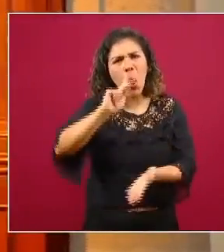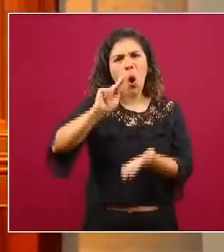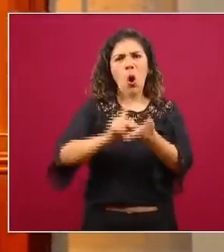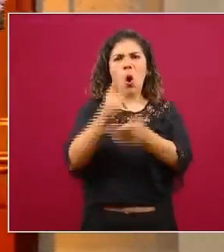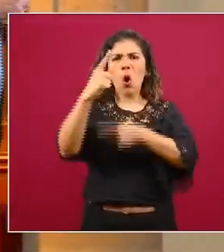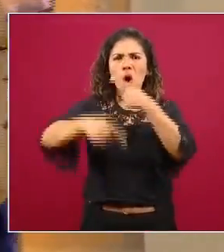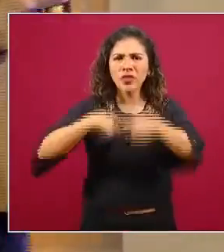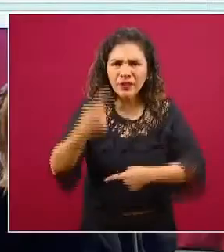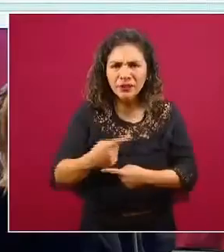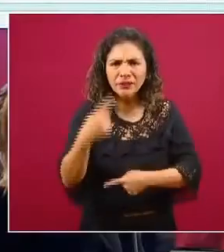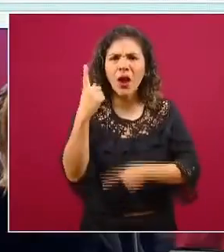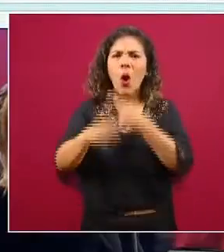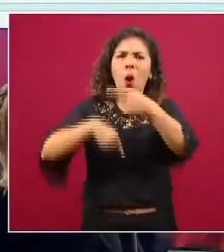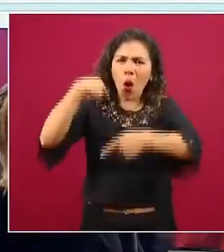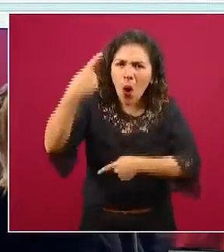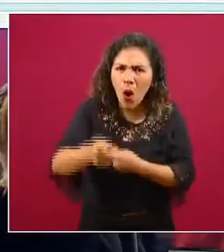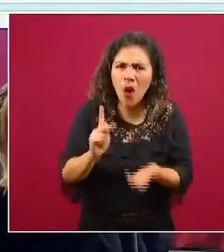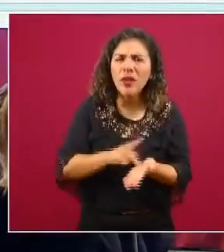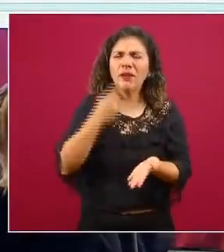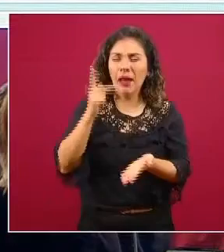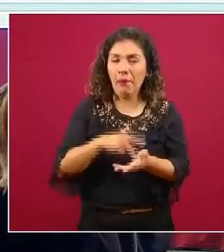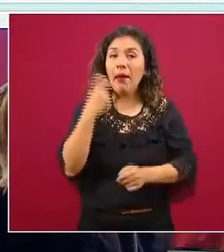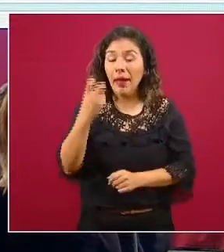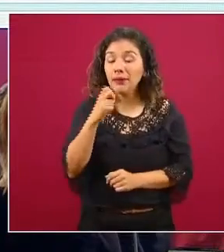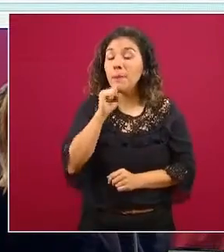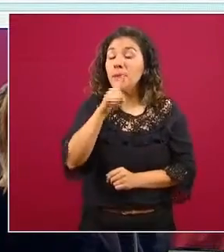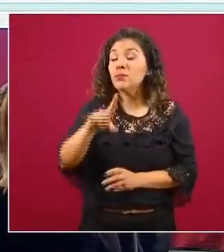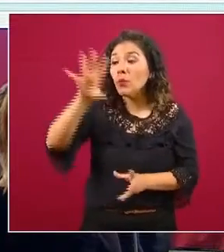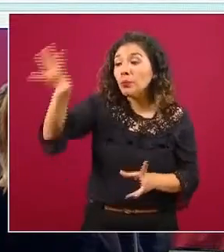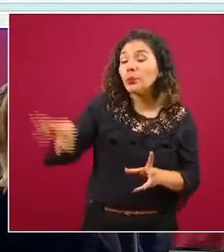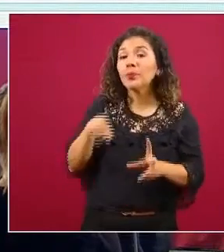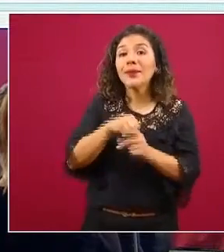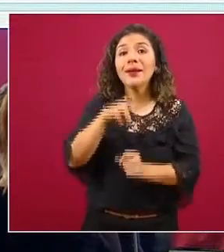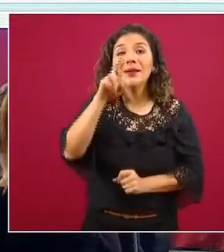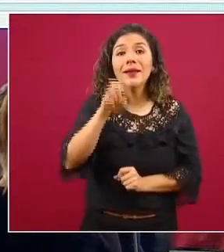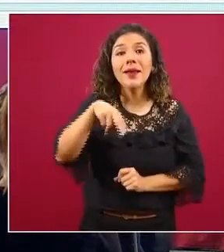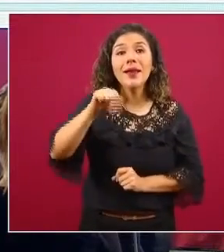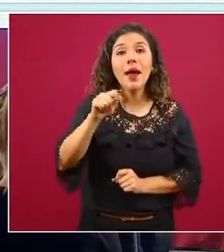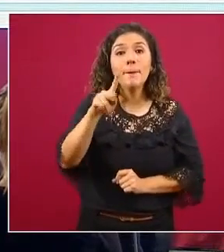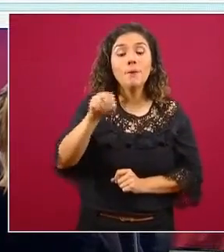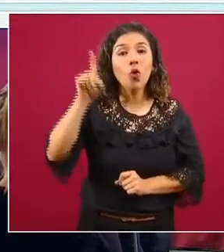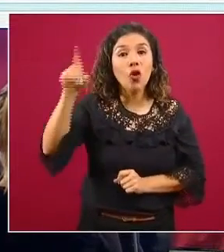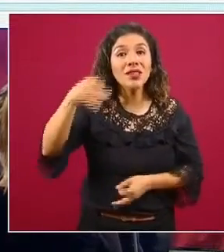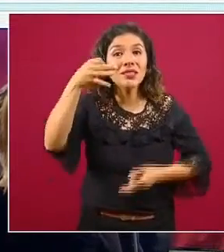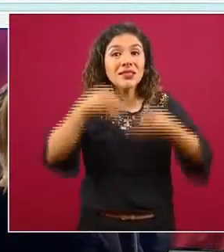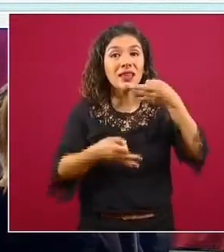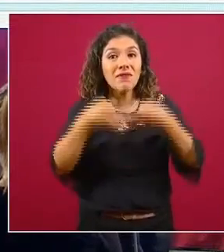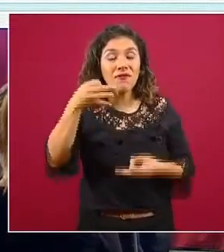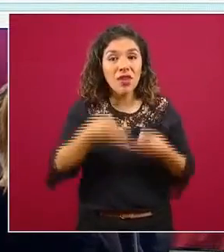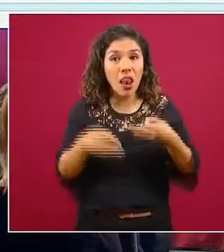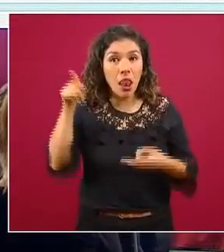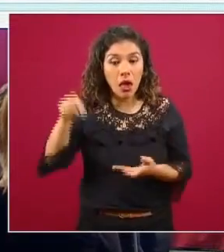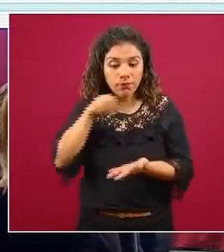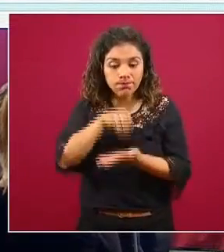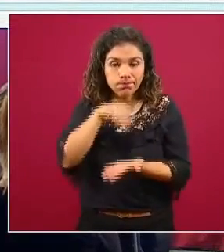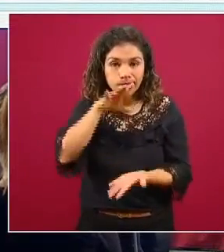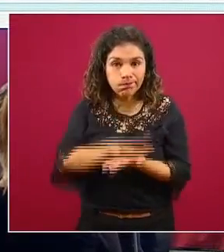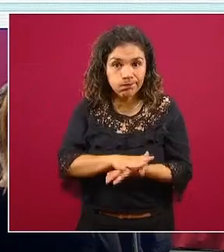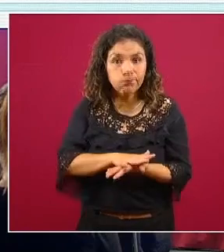en esto es precisamente lo que viene de RENAPO de los registros civiles una de las